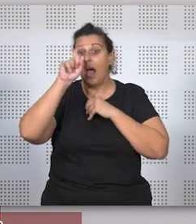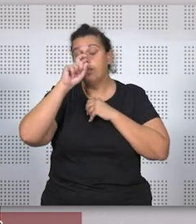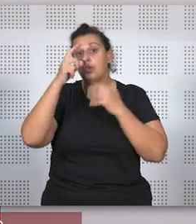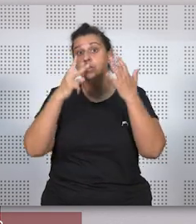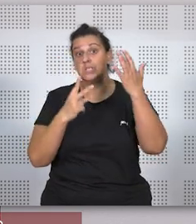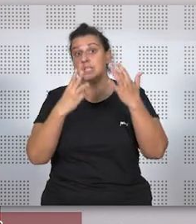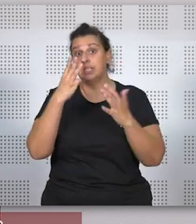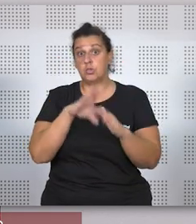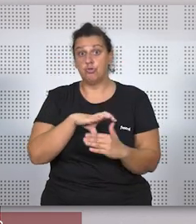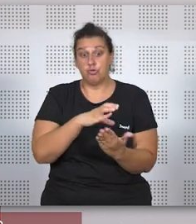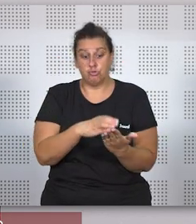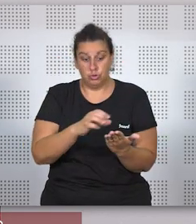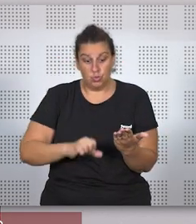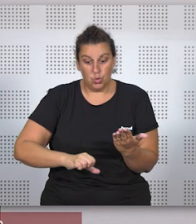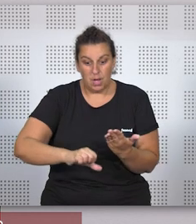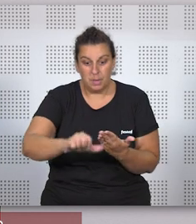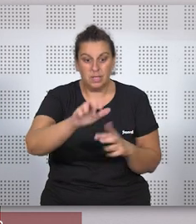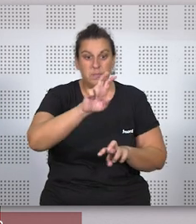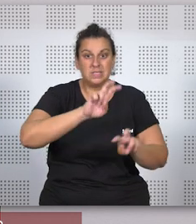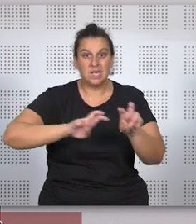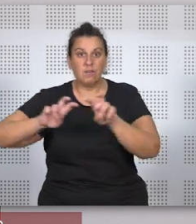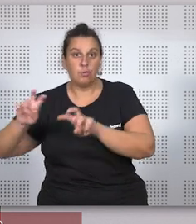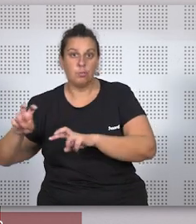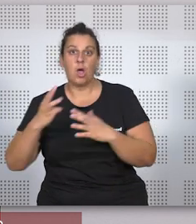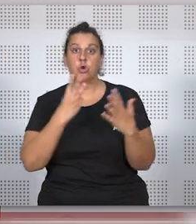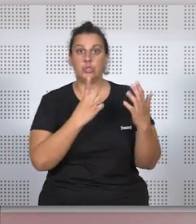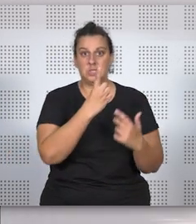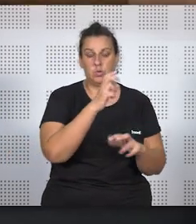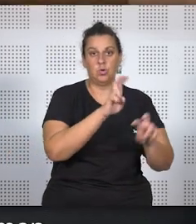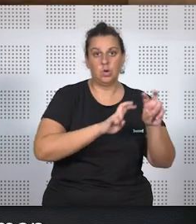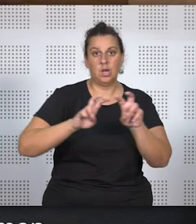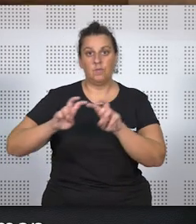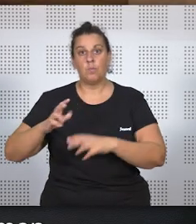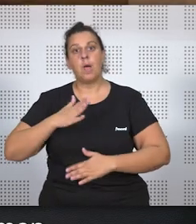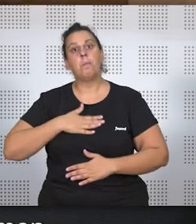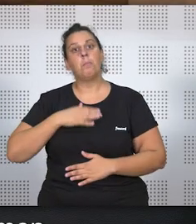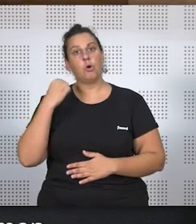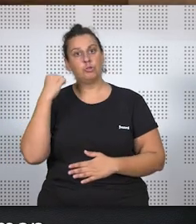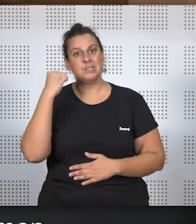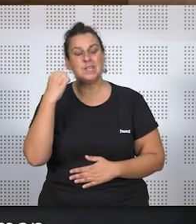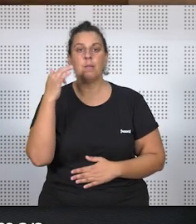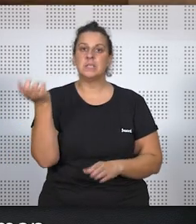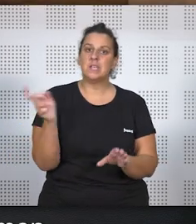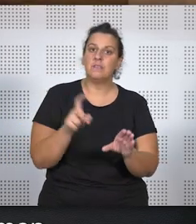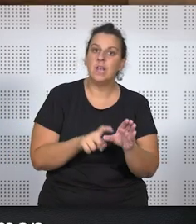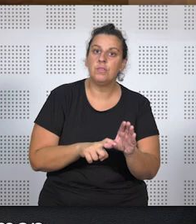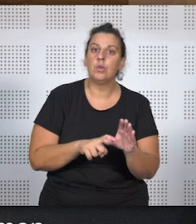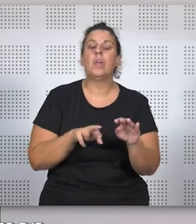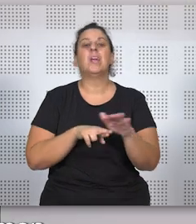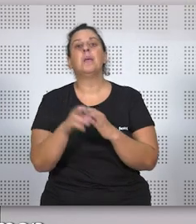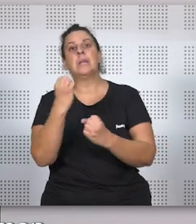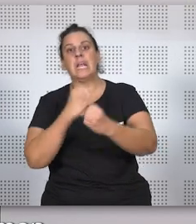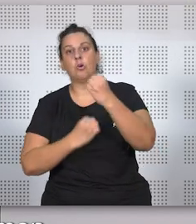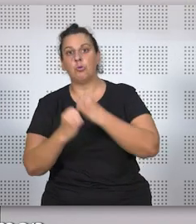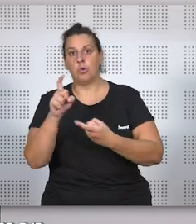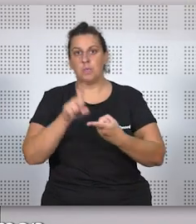78, la constitución, y sobre todo las dos grandes reformas del 81, que afectan a la patria potestad, y a la afiliación, y al régimen